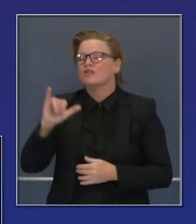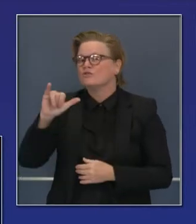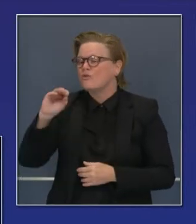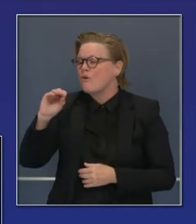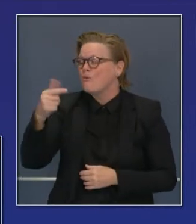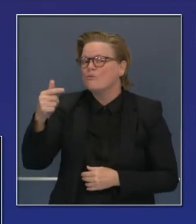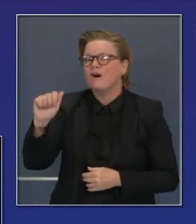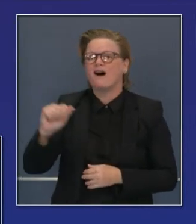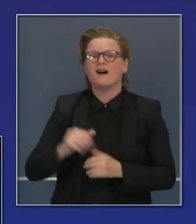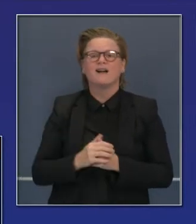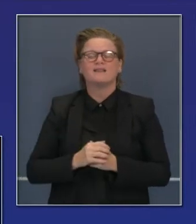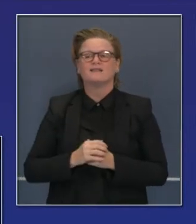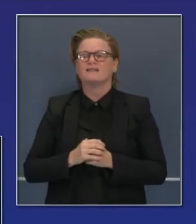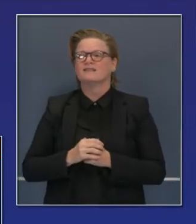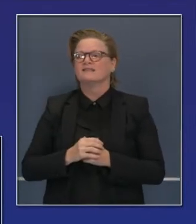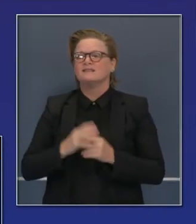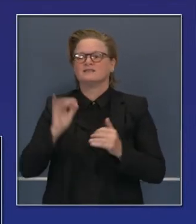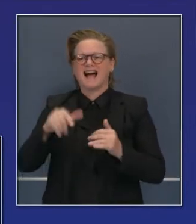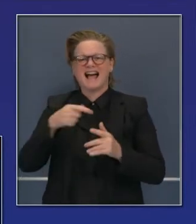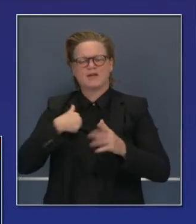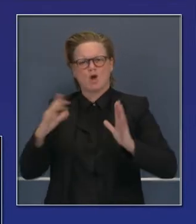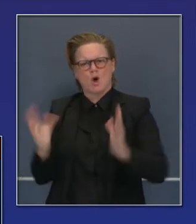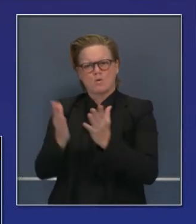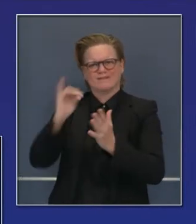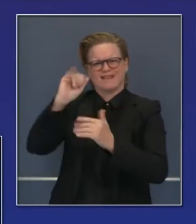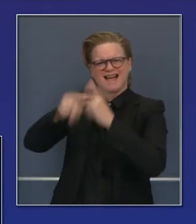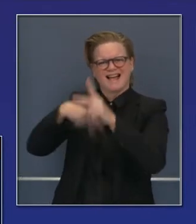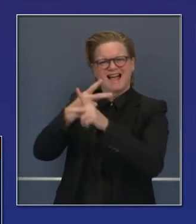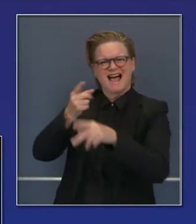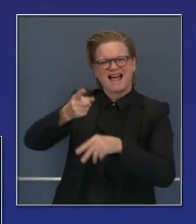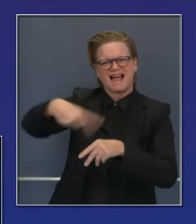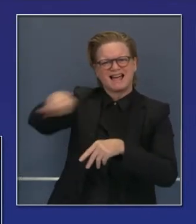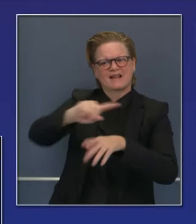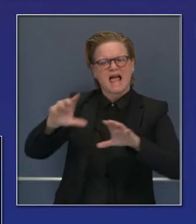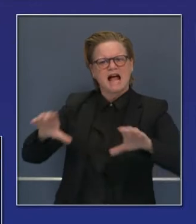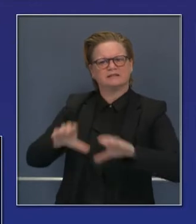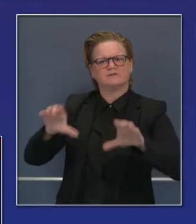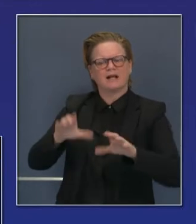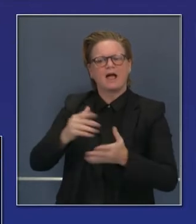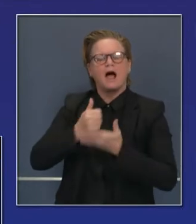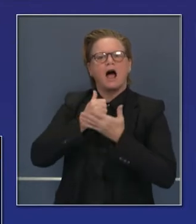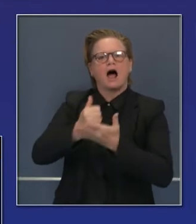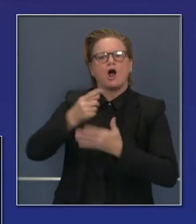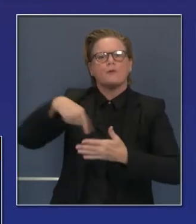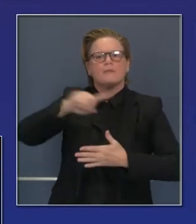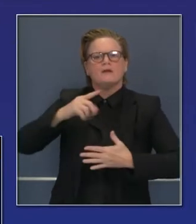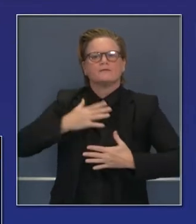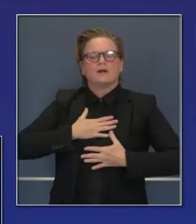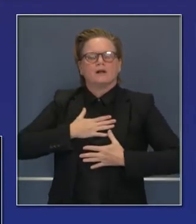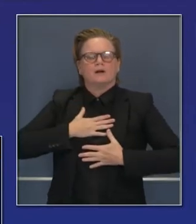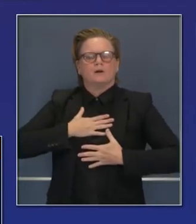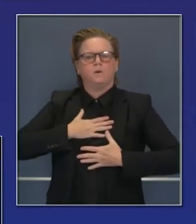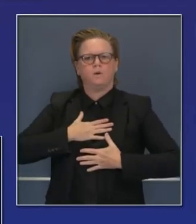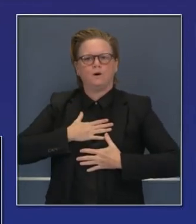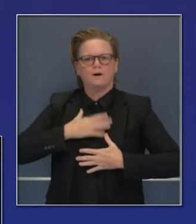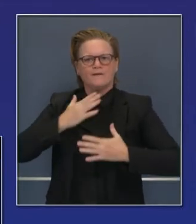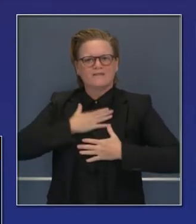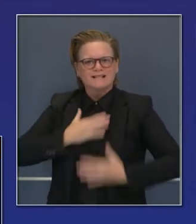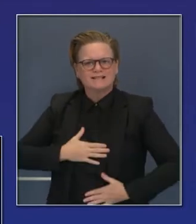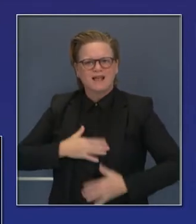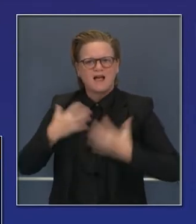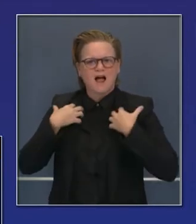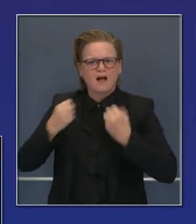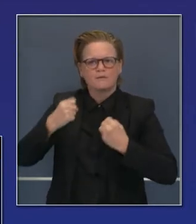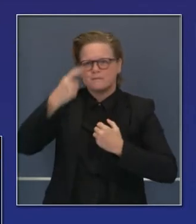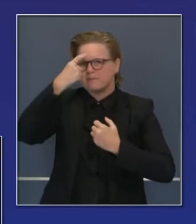yoga, les instamos a que practiquen estas actividades al aire libre. Por eso es muy importante cuidar su salud física, su salud mental.